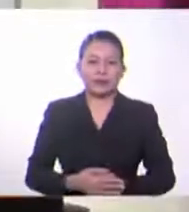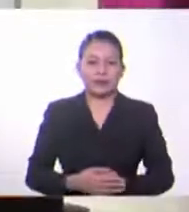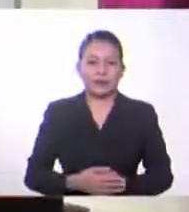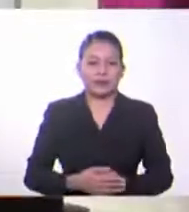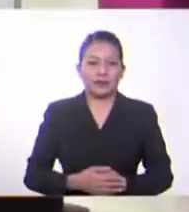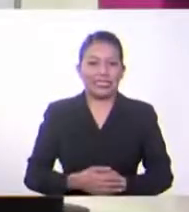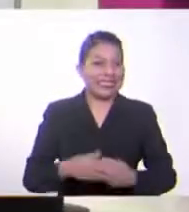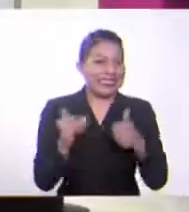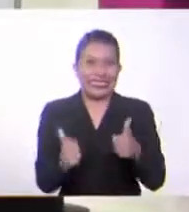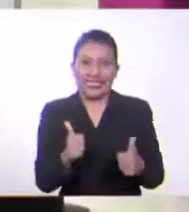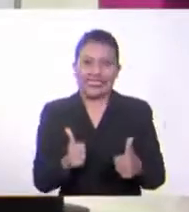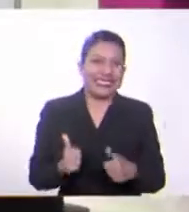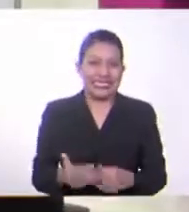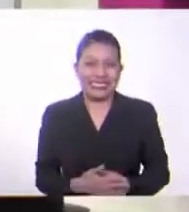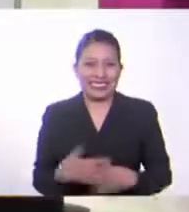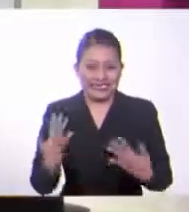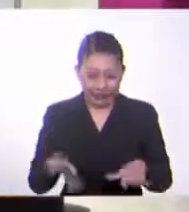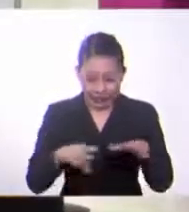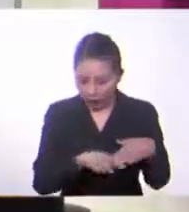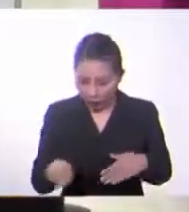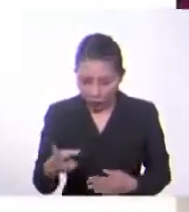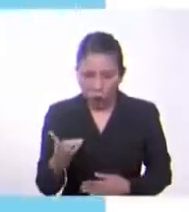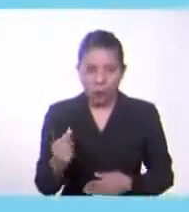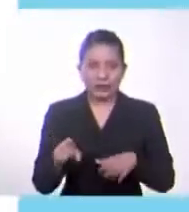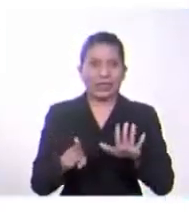Bien, me quedan seis o qué.